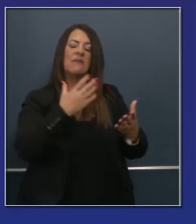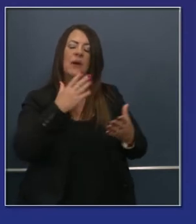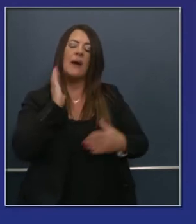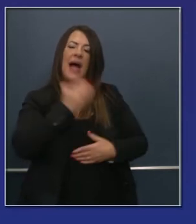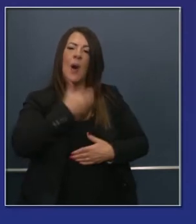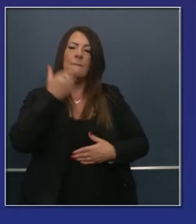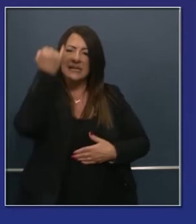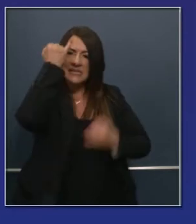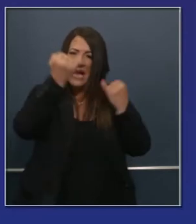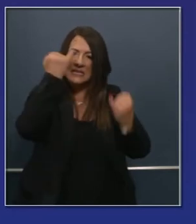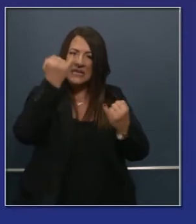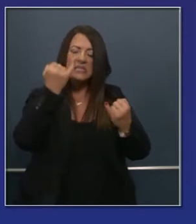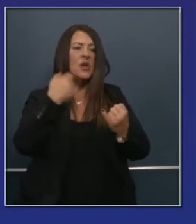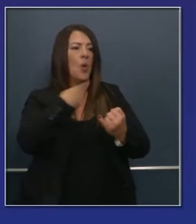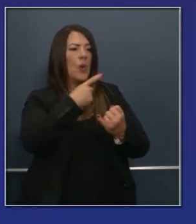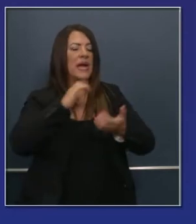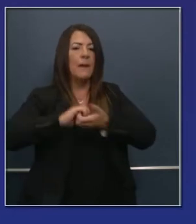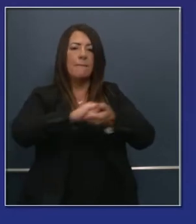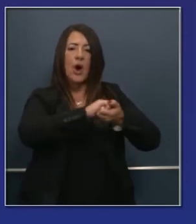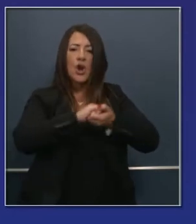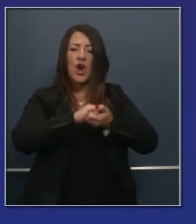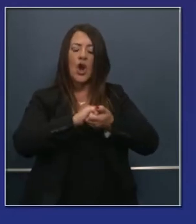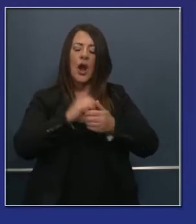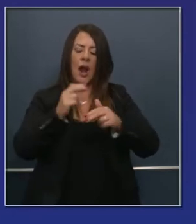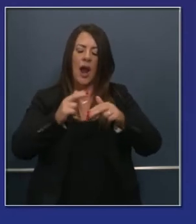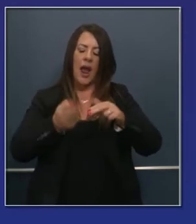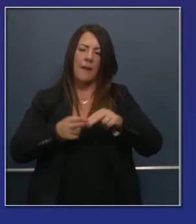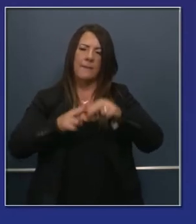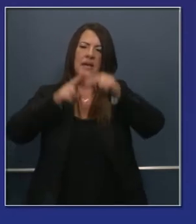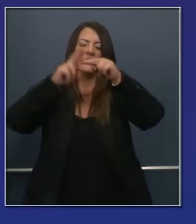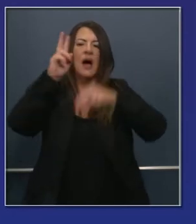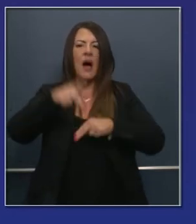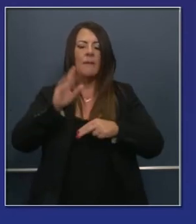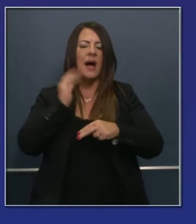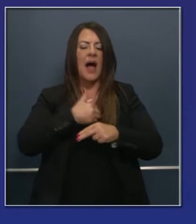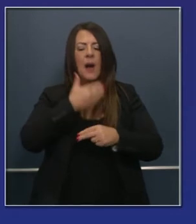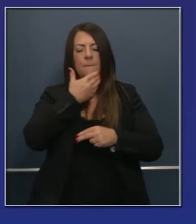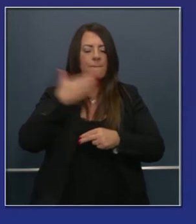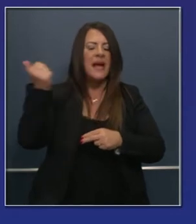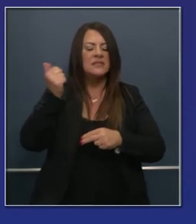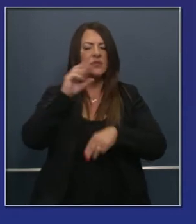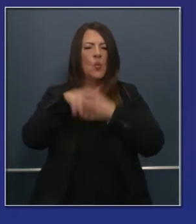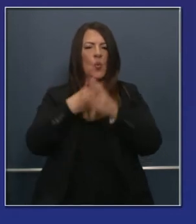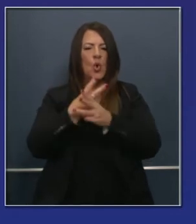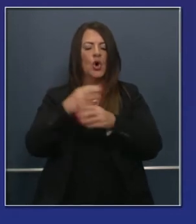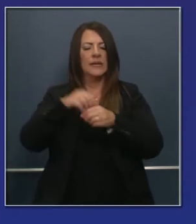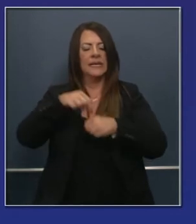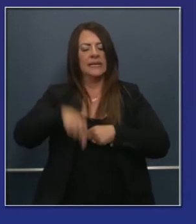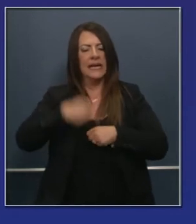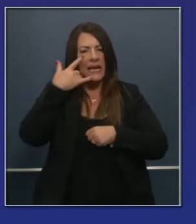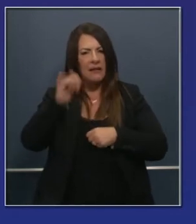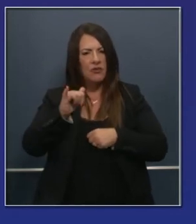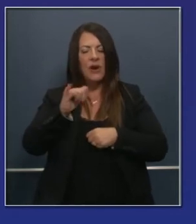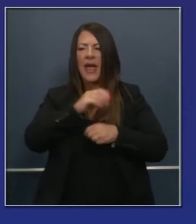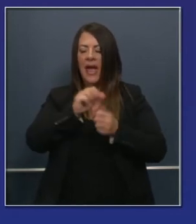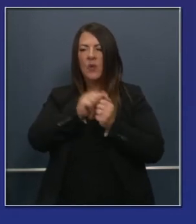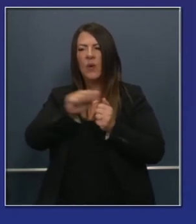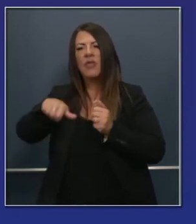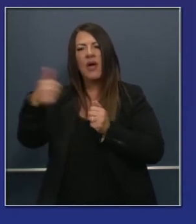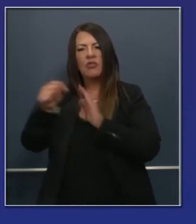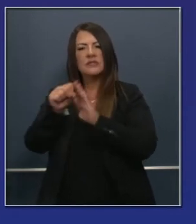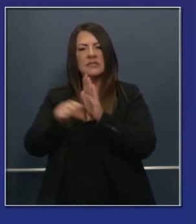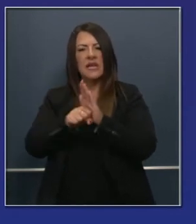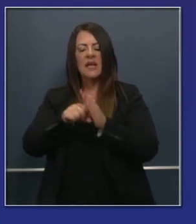esto juntos, no me importa de dónde vengas o de qué partido seas. En un momento de grandes divisiones y emociones en este país, nosotros lo estamos